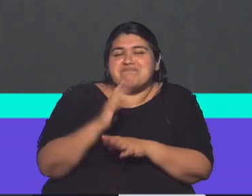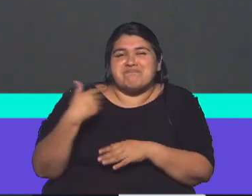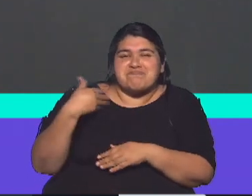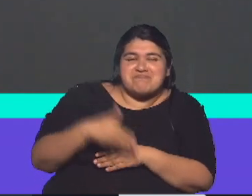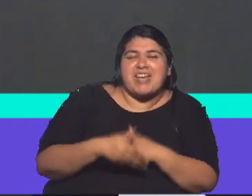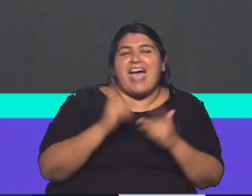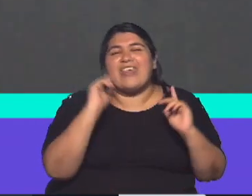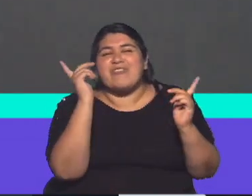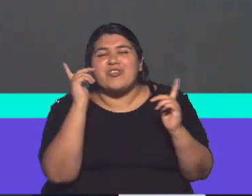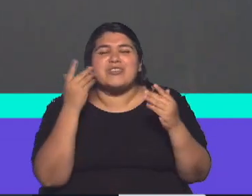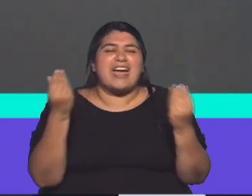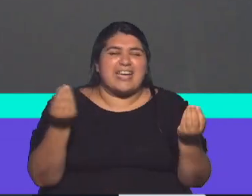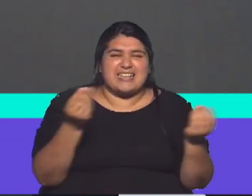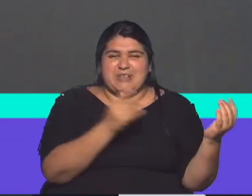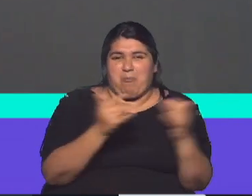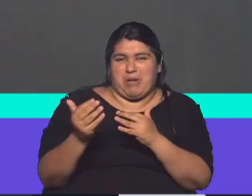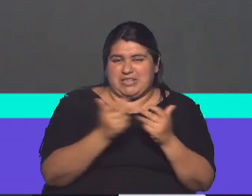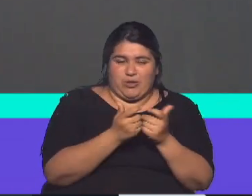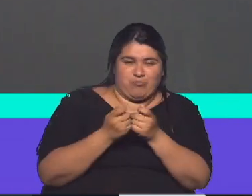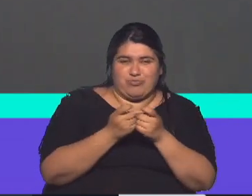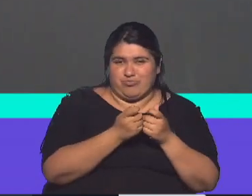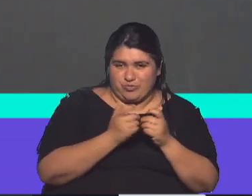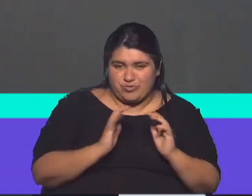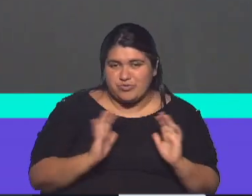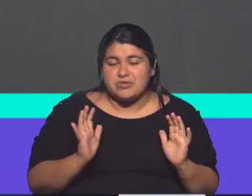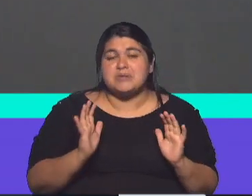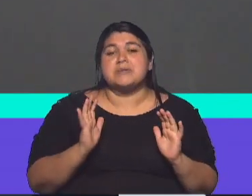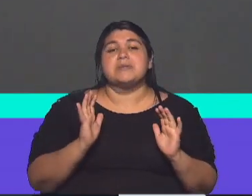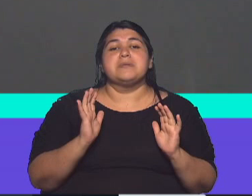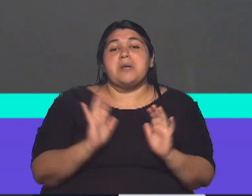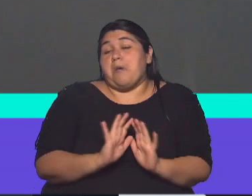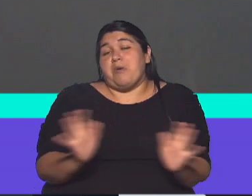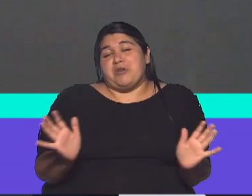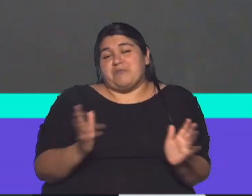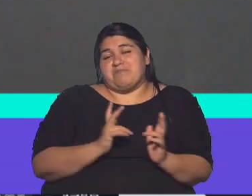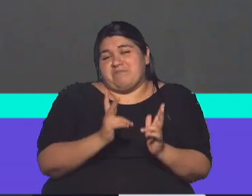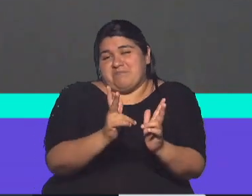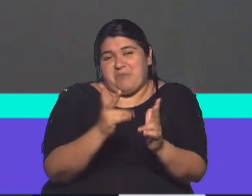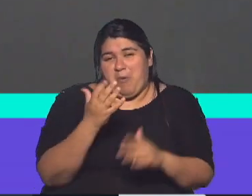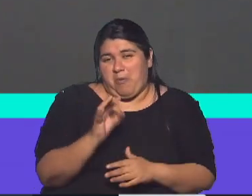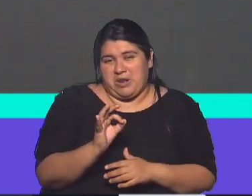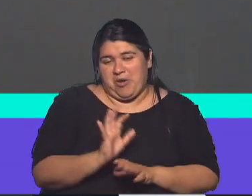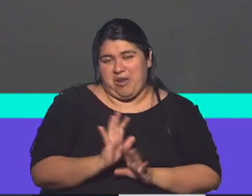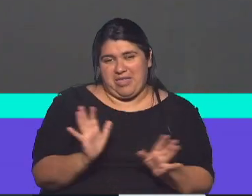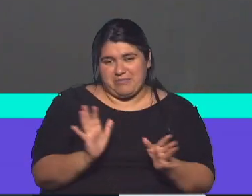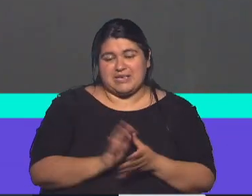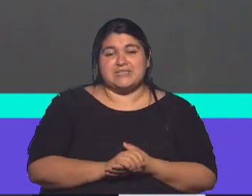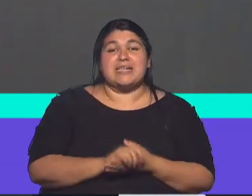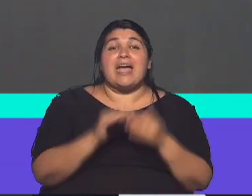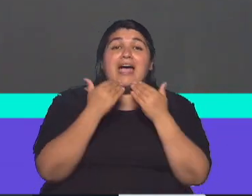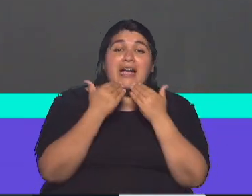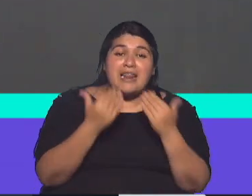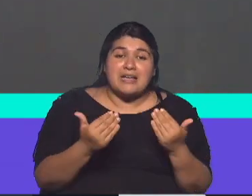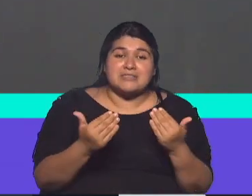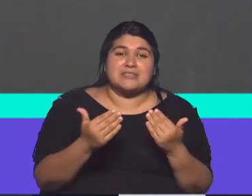disfrutar del partido de hoy, del club. Y bueno, nada más que eso. Gracias